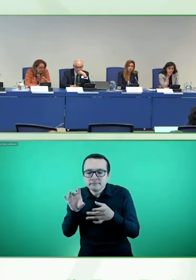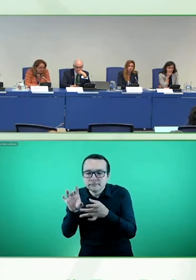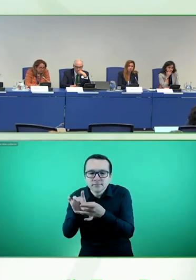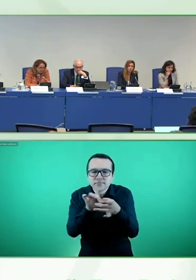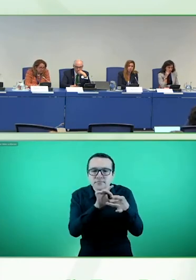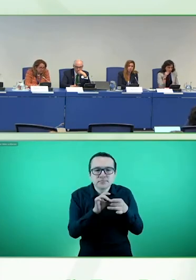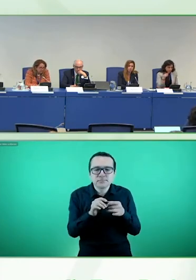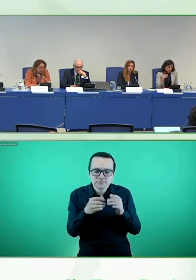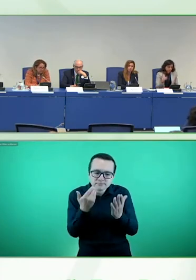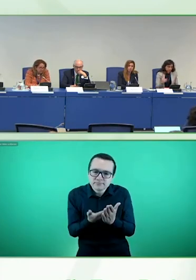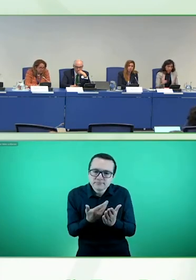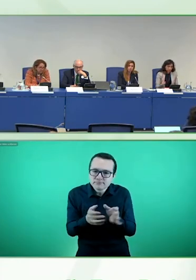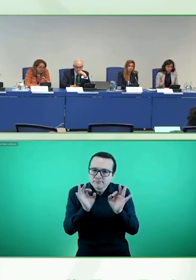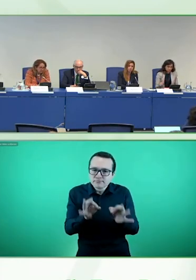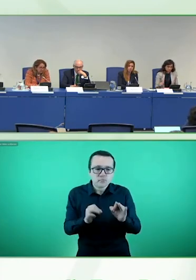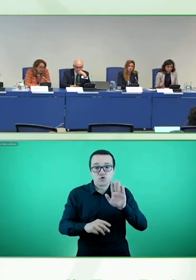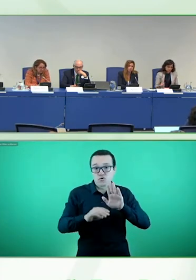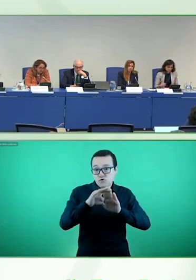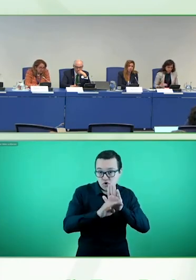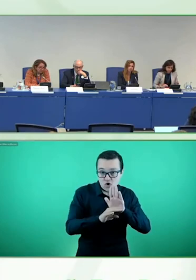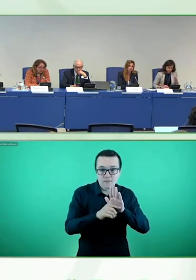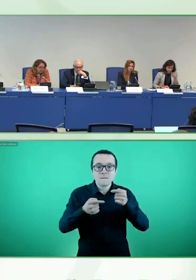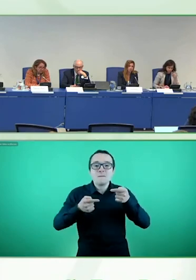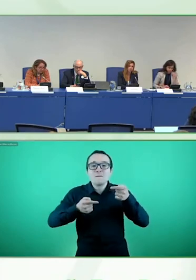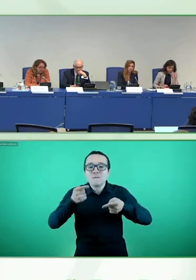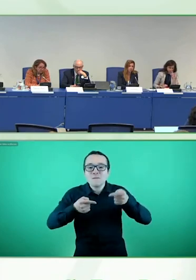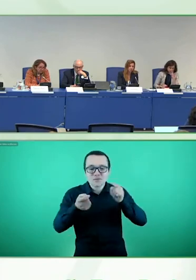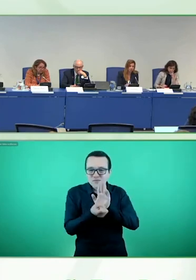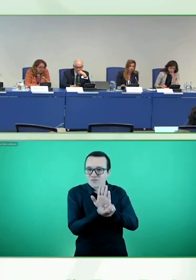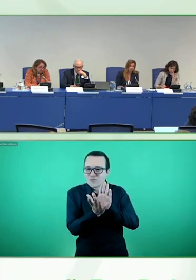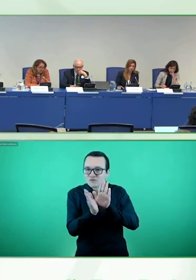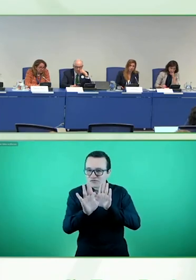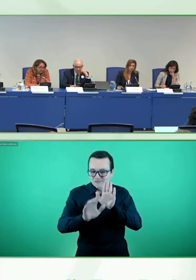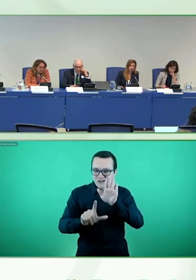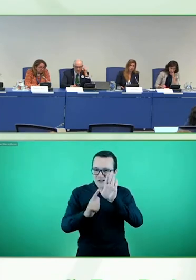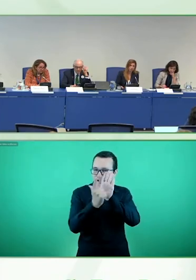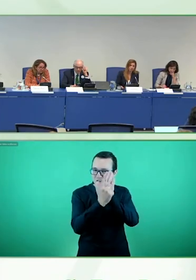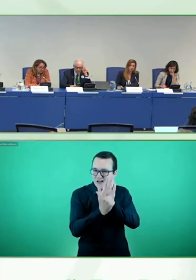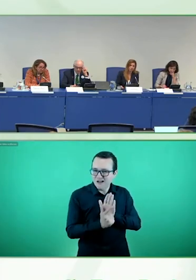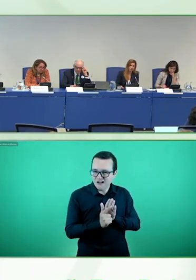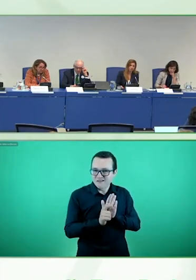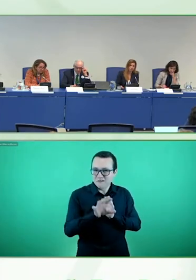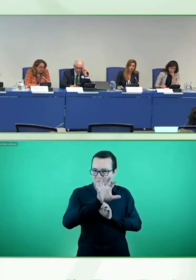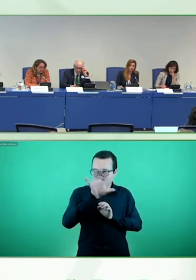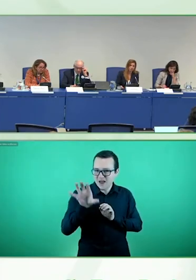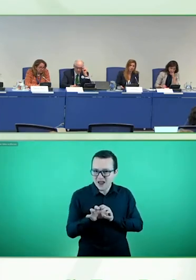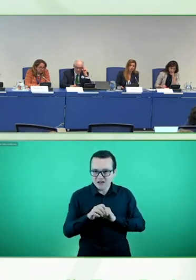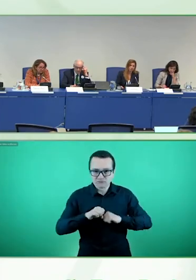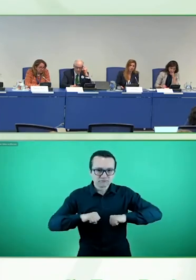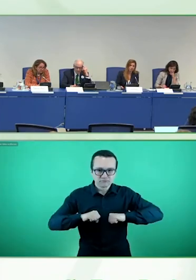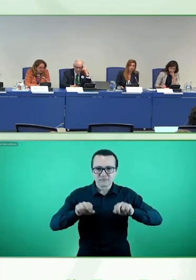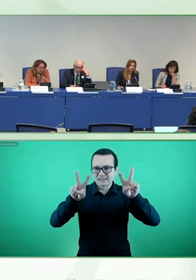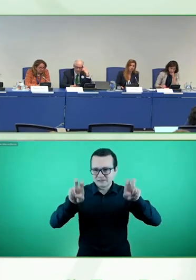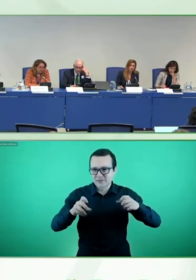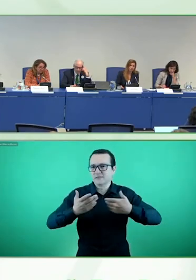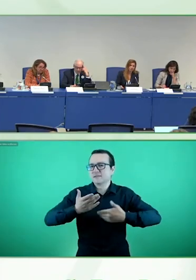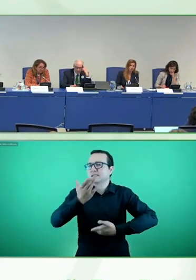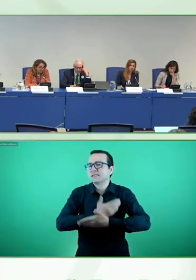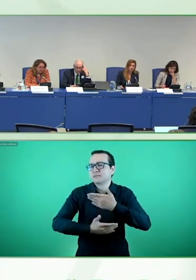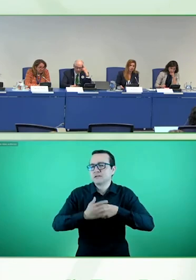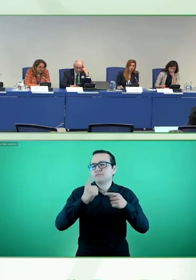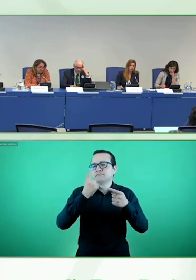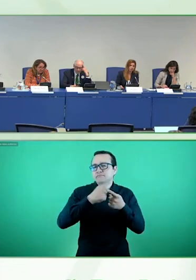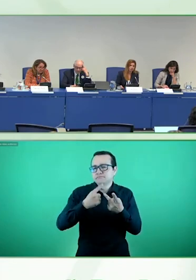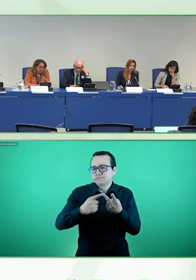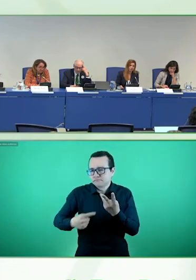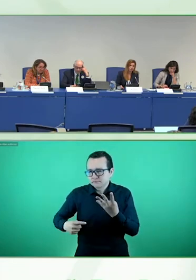legislaciones en esos países, en materia de discapacidad en diferentes ámbitos, no solo discapacidad, sino también en ámbitos generales que